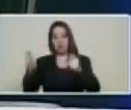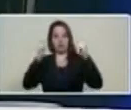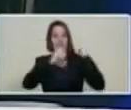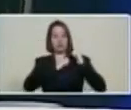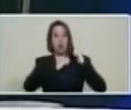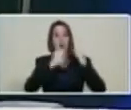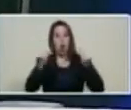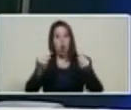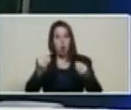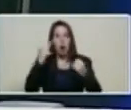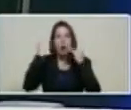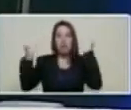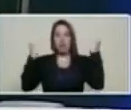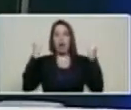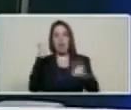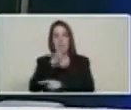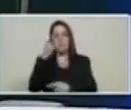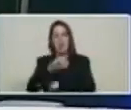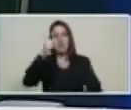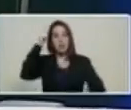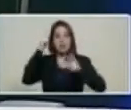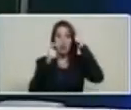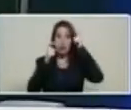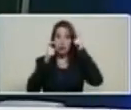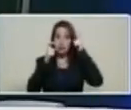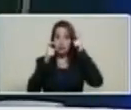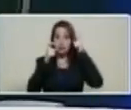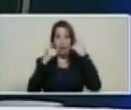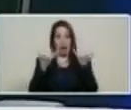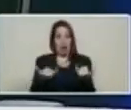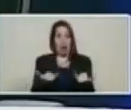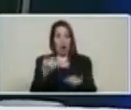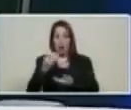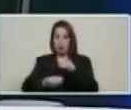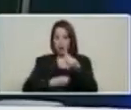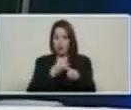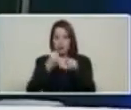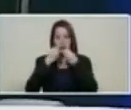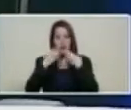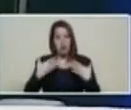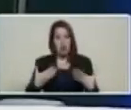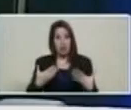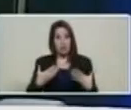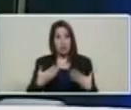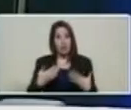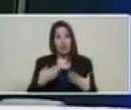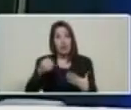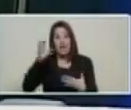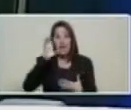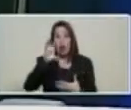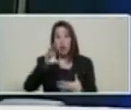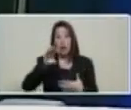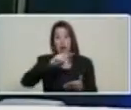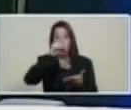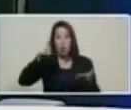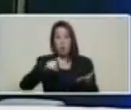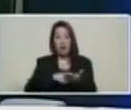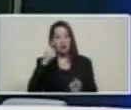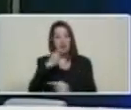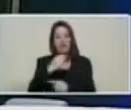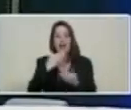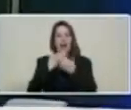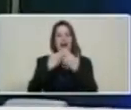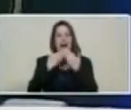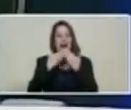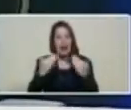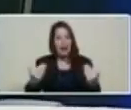realidad un mandato del comandante Hugo Chávez y yo creo que eso debe agradecérselo el país entero, porque este es el camino de la independencia